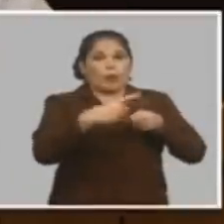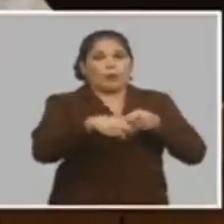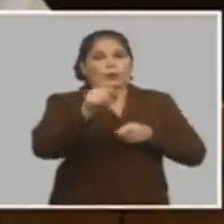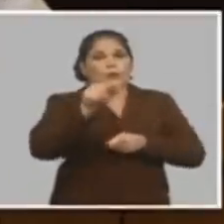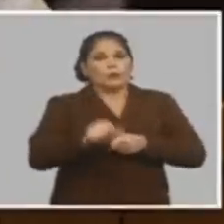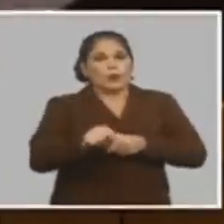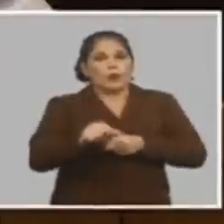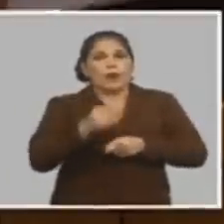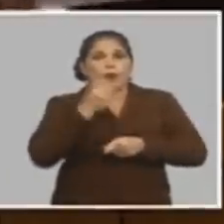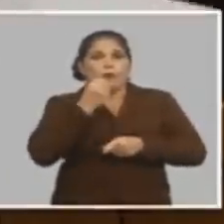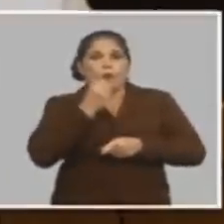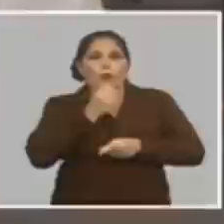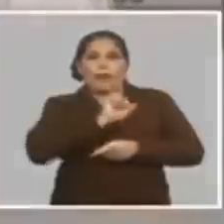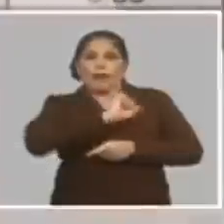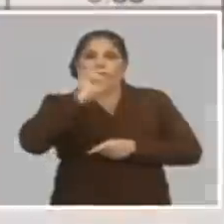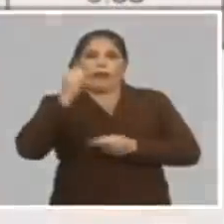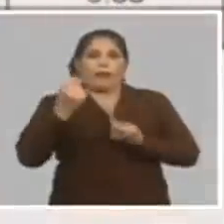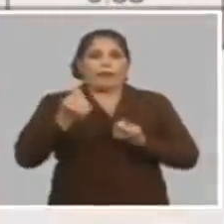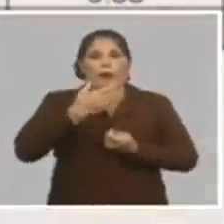ganan o pierden